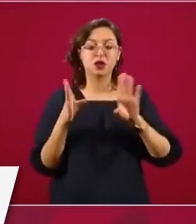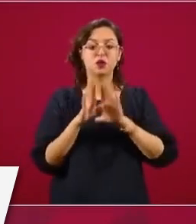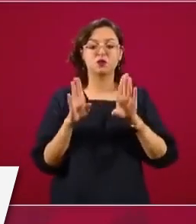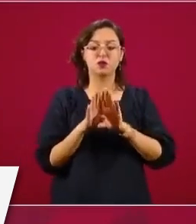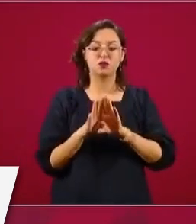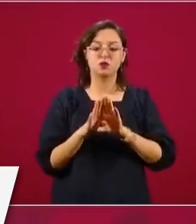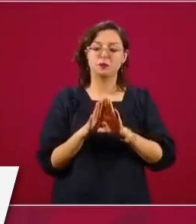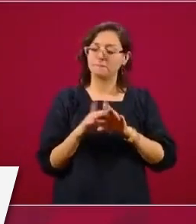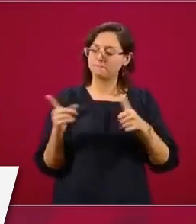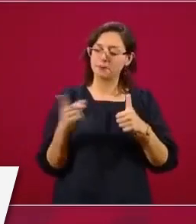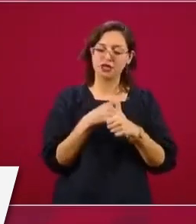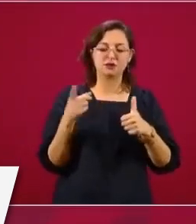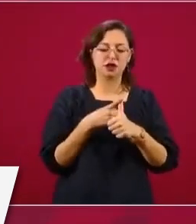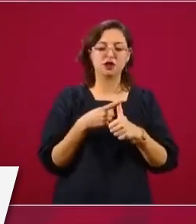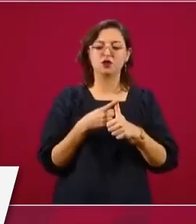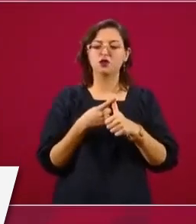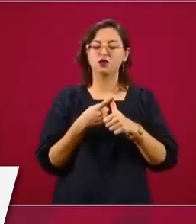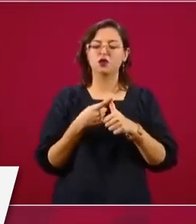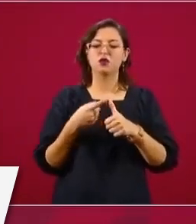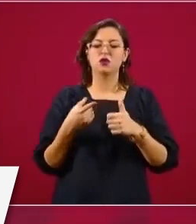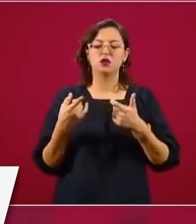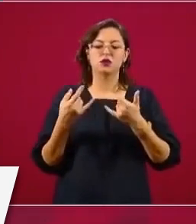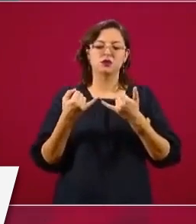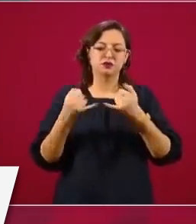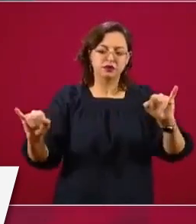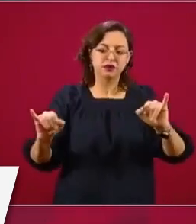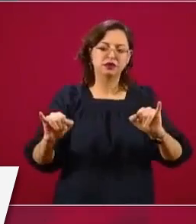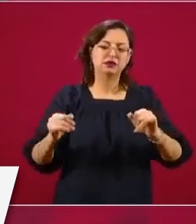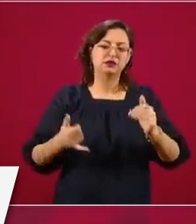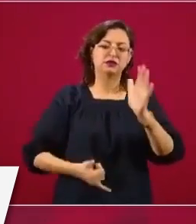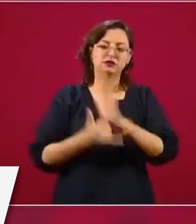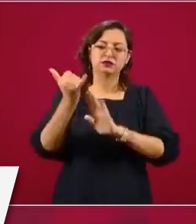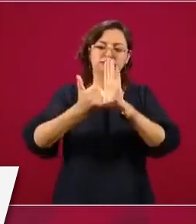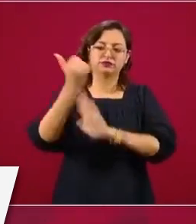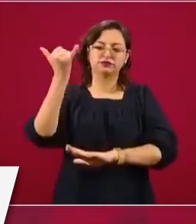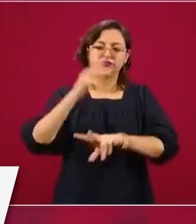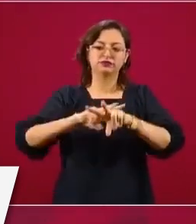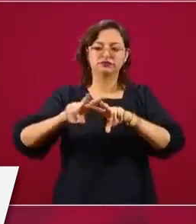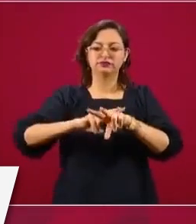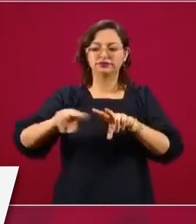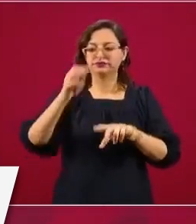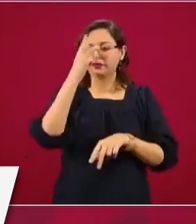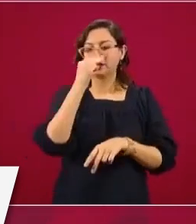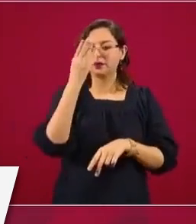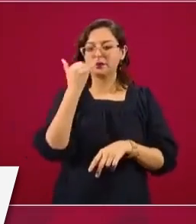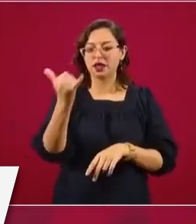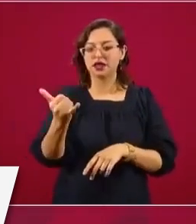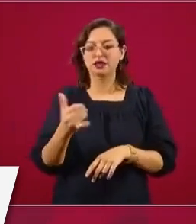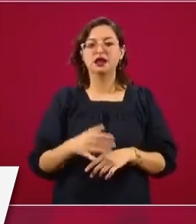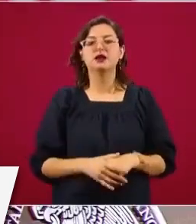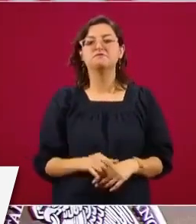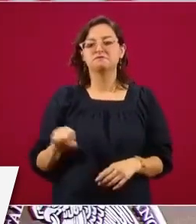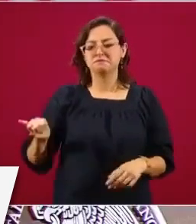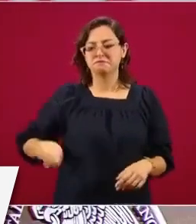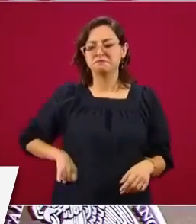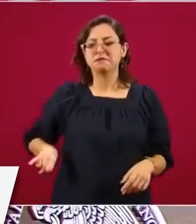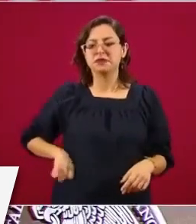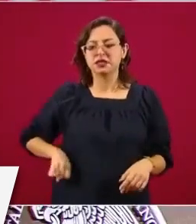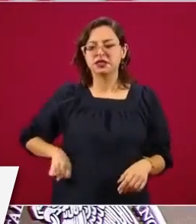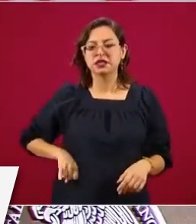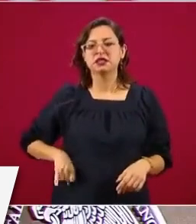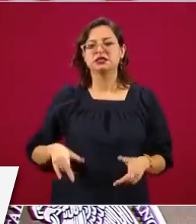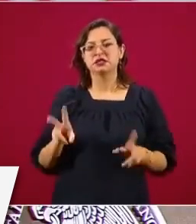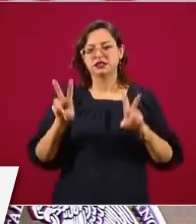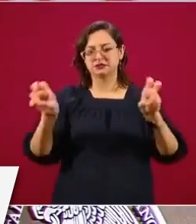el banderazo para la construcción del Tren Maya. Me interesa por el